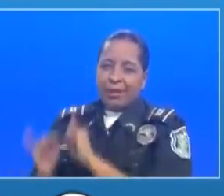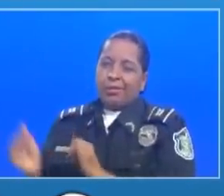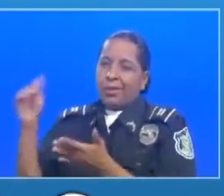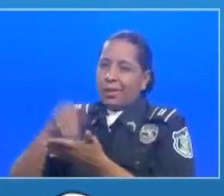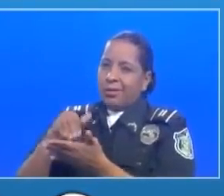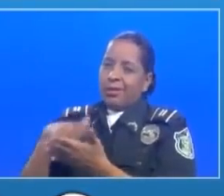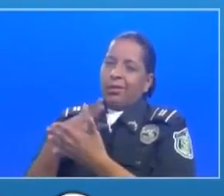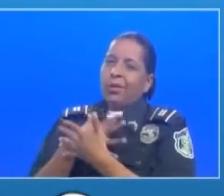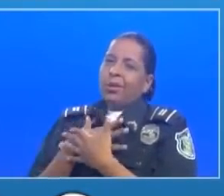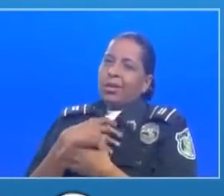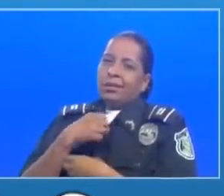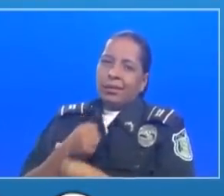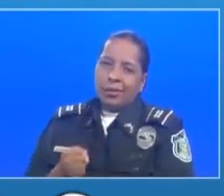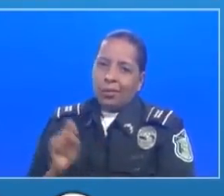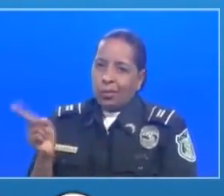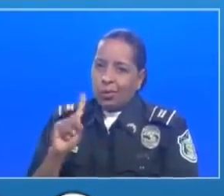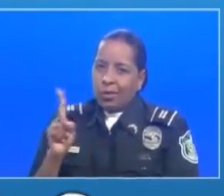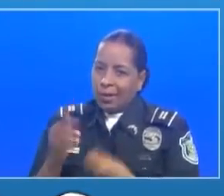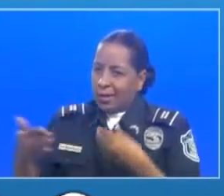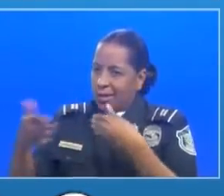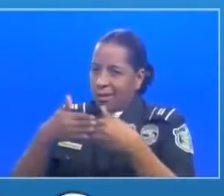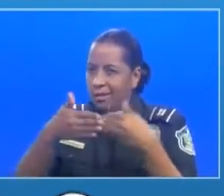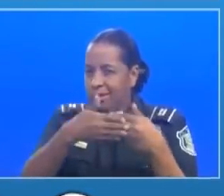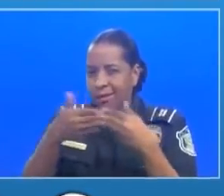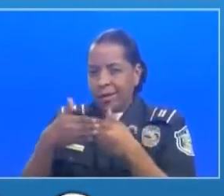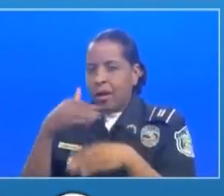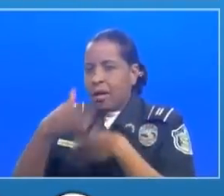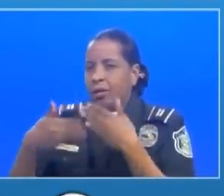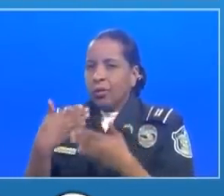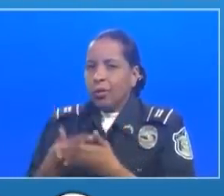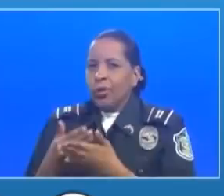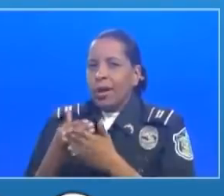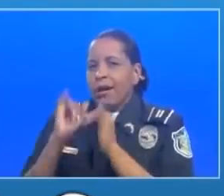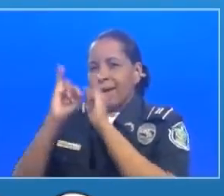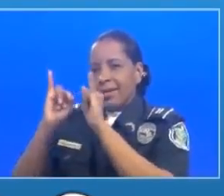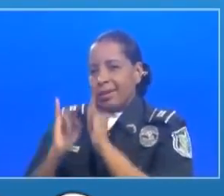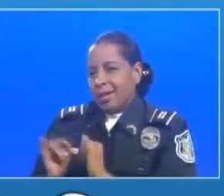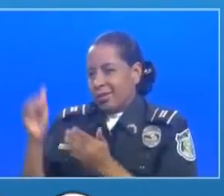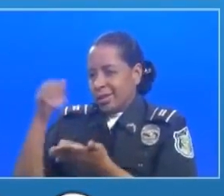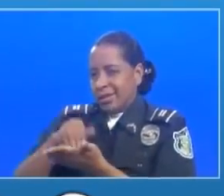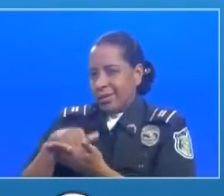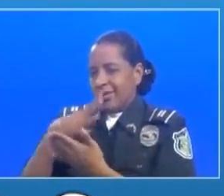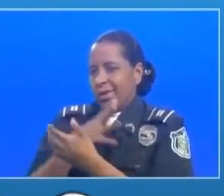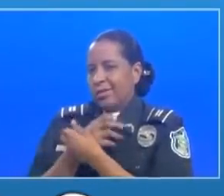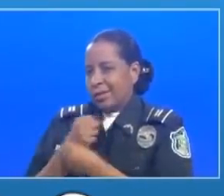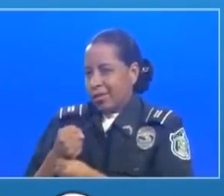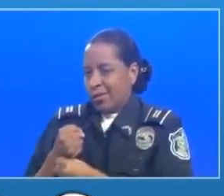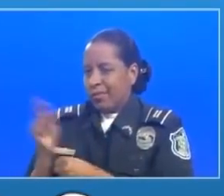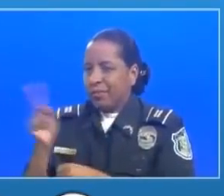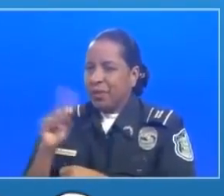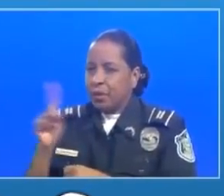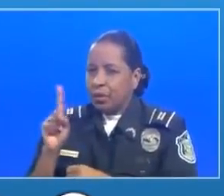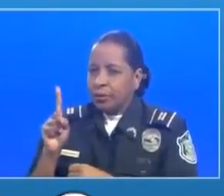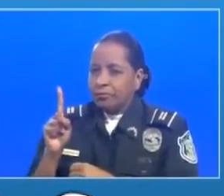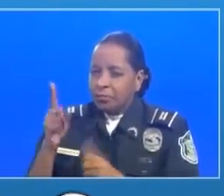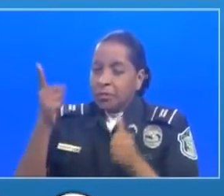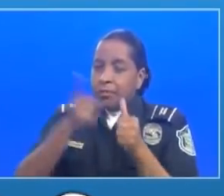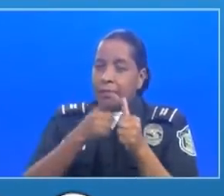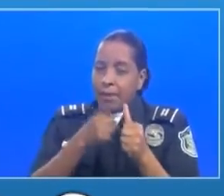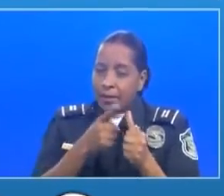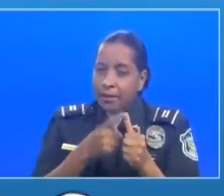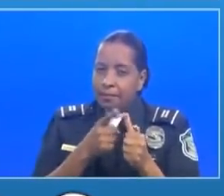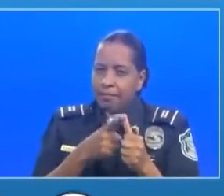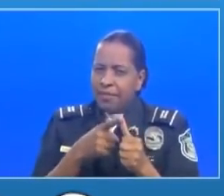no amerita que nosotros cerremos toda la instalación hay que valorar algunos elementos como que